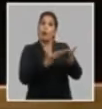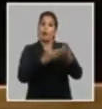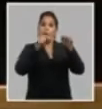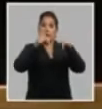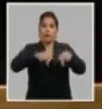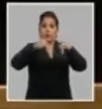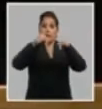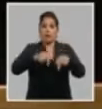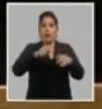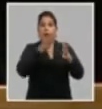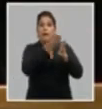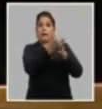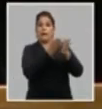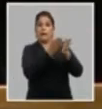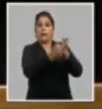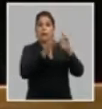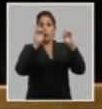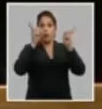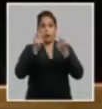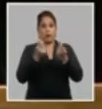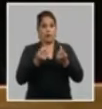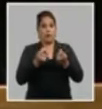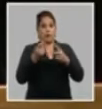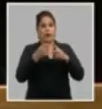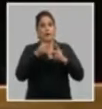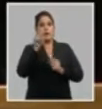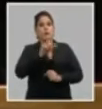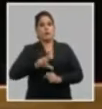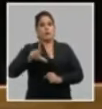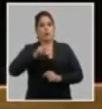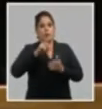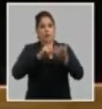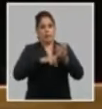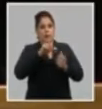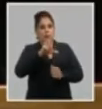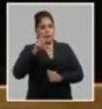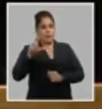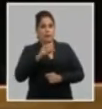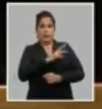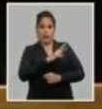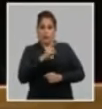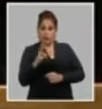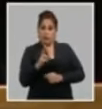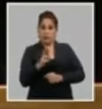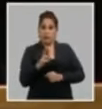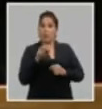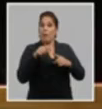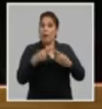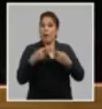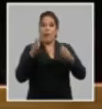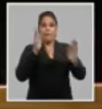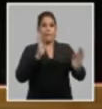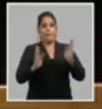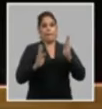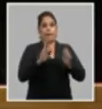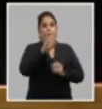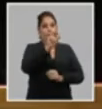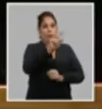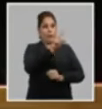actualización de los lineamientos de la política económica y social del partido y la revolución para el periodo